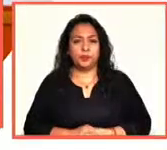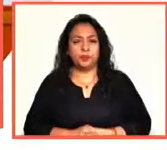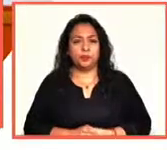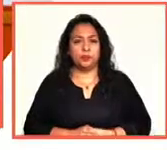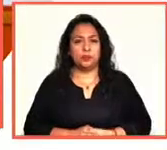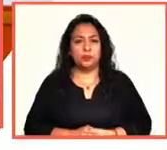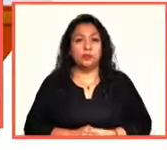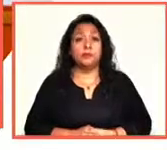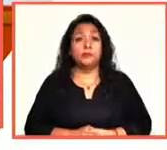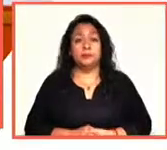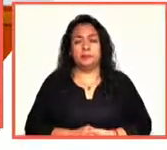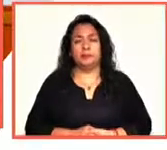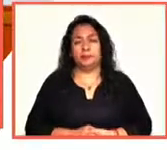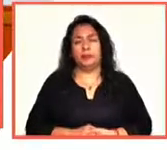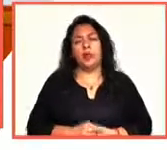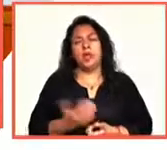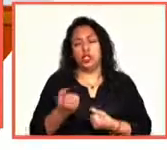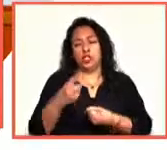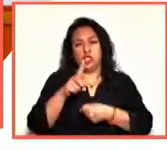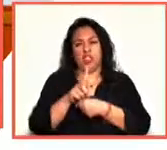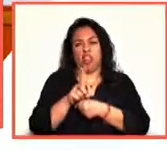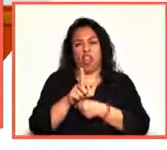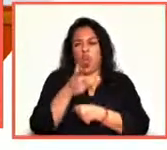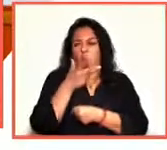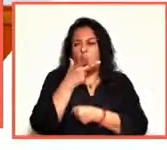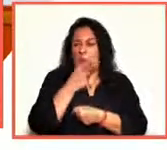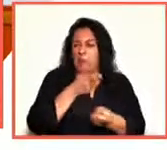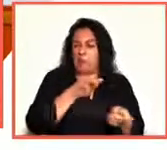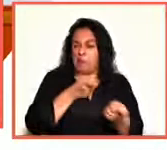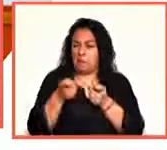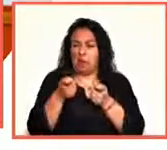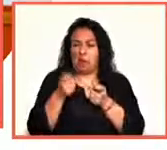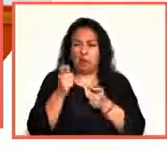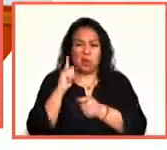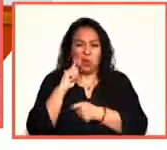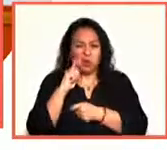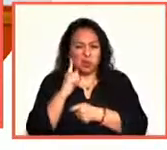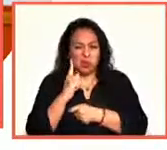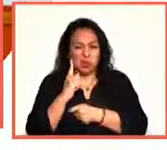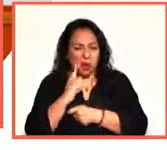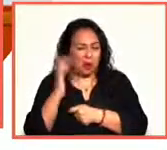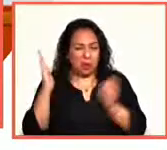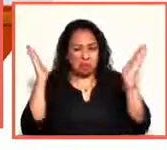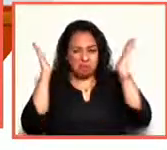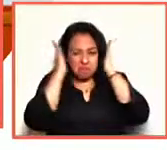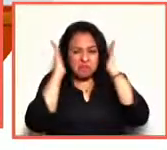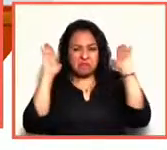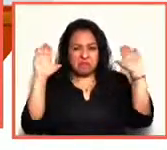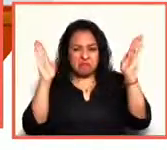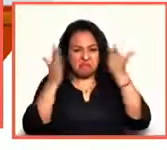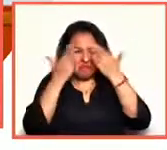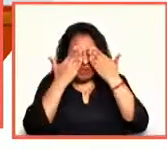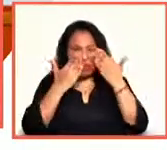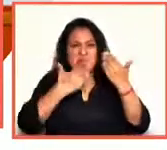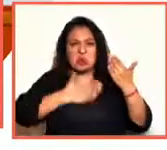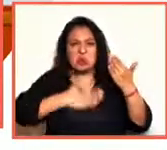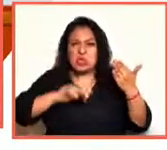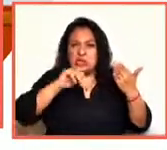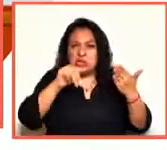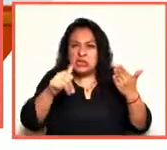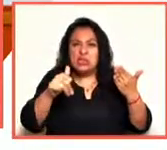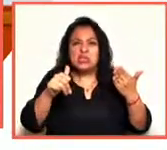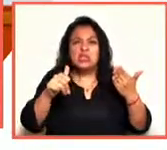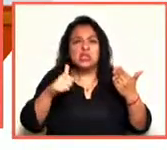En una sociedad patriarcal, sorda, ciega, injusta, Medea se ve la necesidad de desterrarse a sí